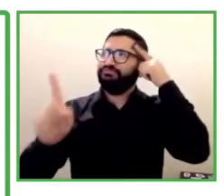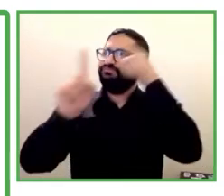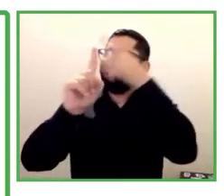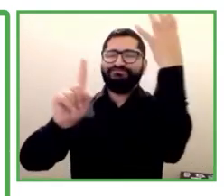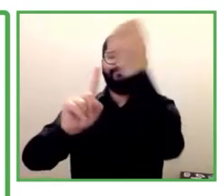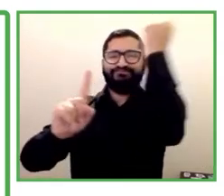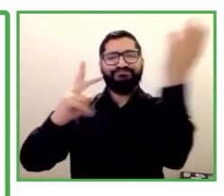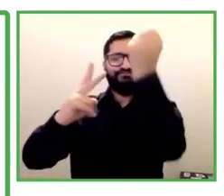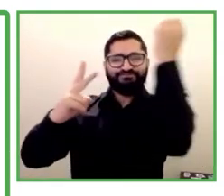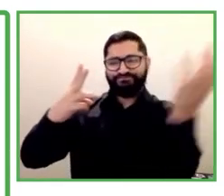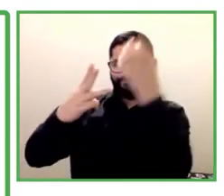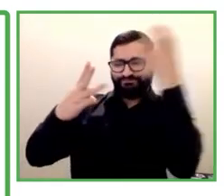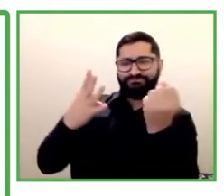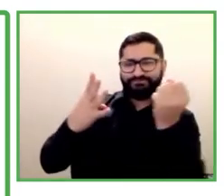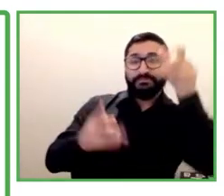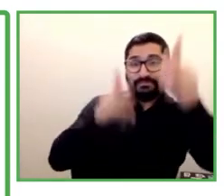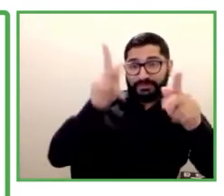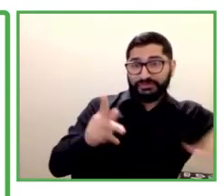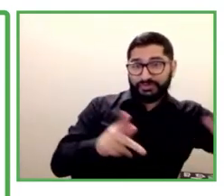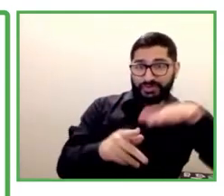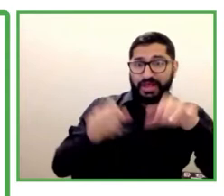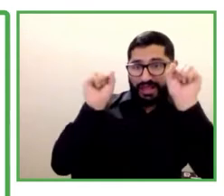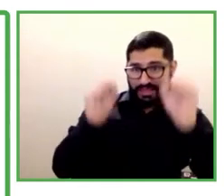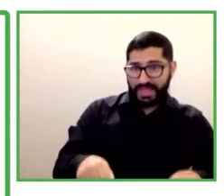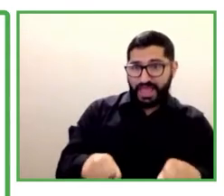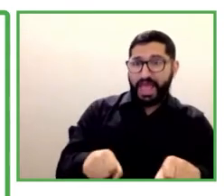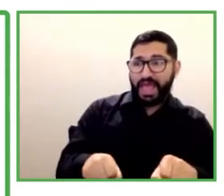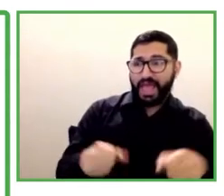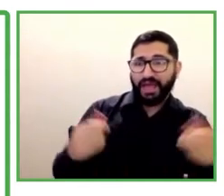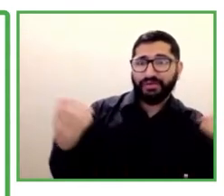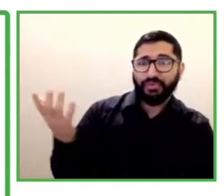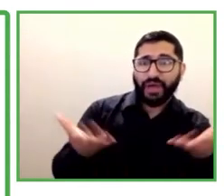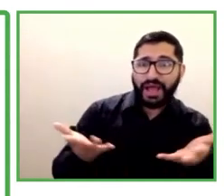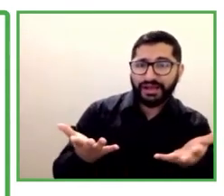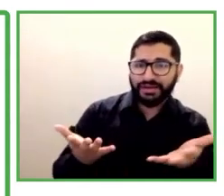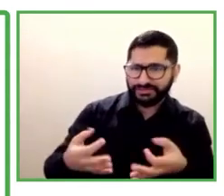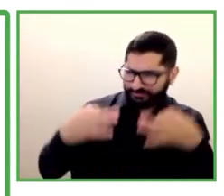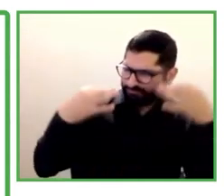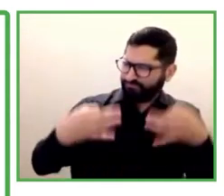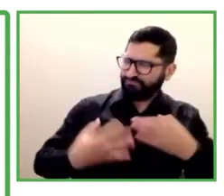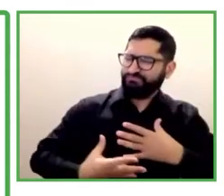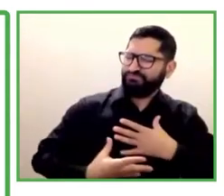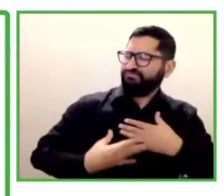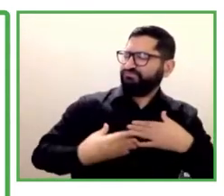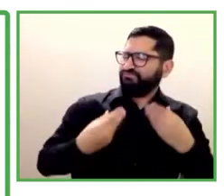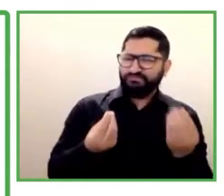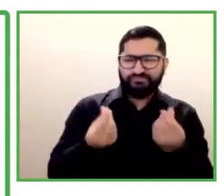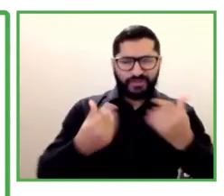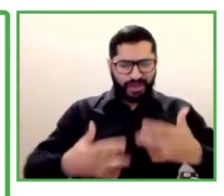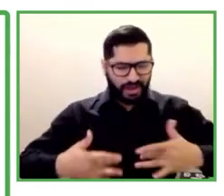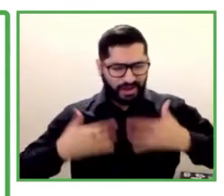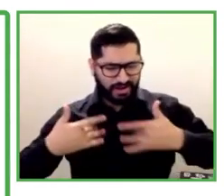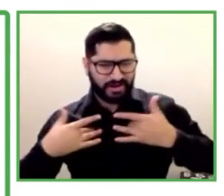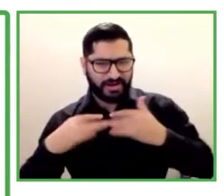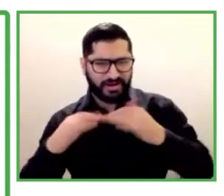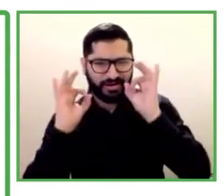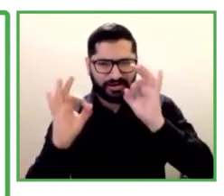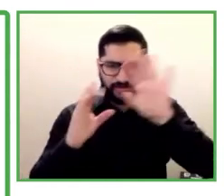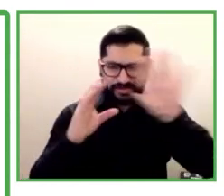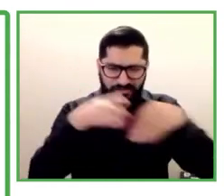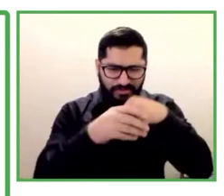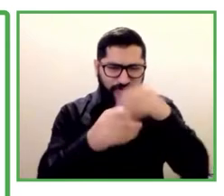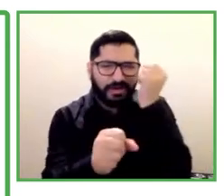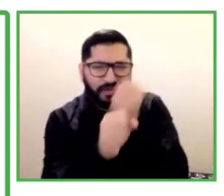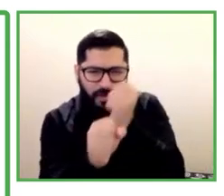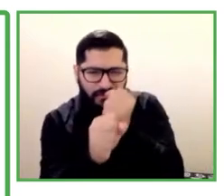invertir en soluciones tecnológicas, como asegurar plataformas de trabajo virtuales y dispositivos que se pudieran ocupar para el